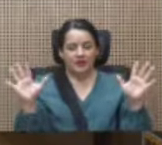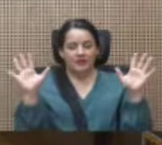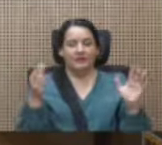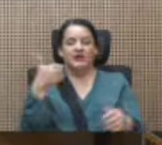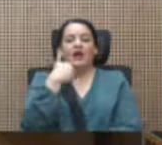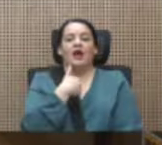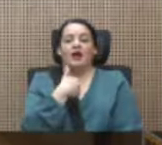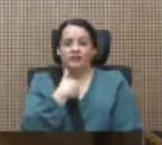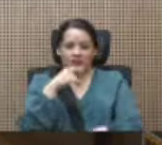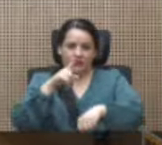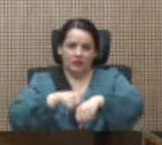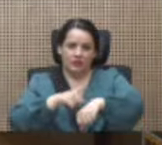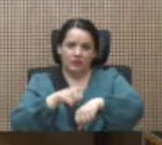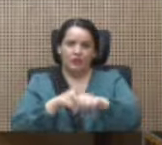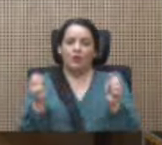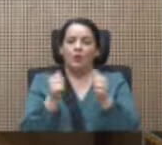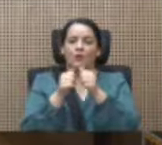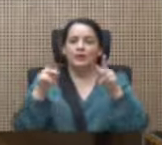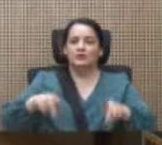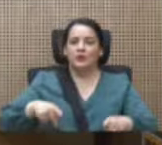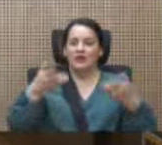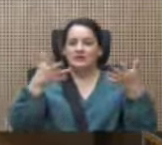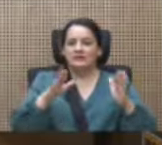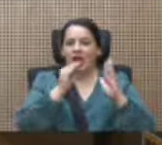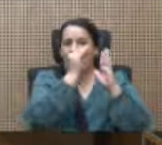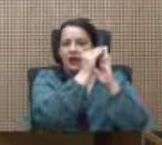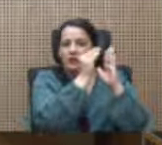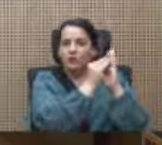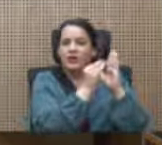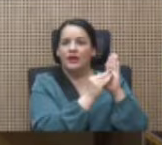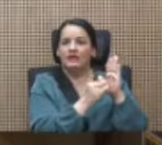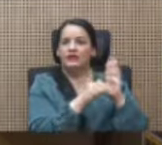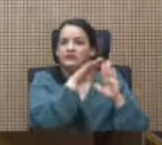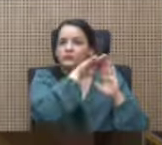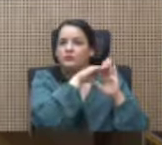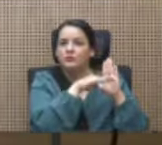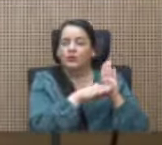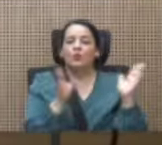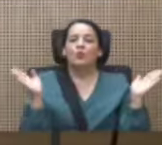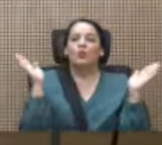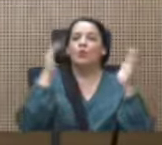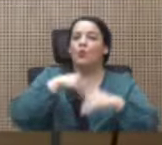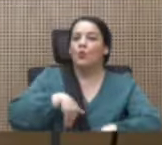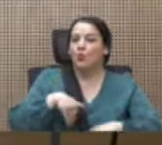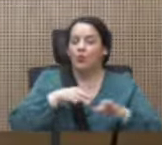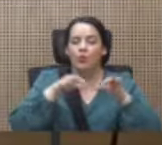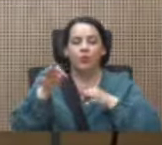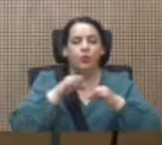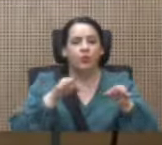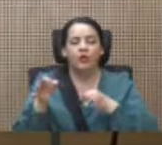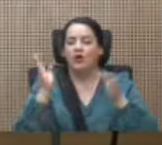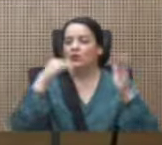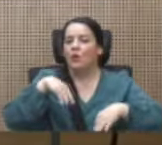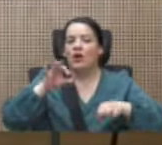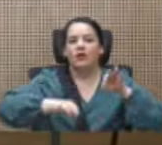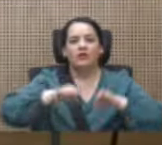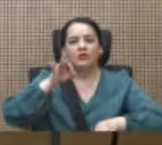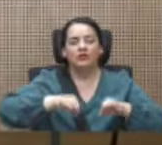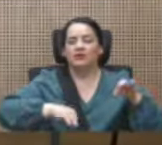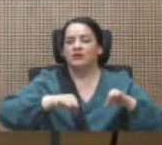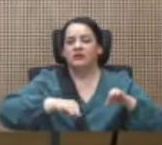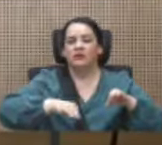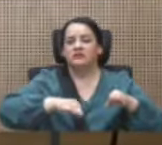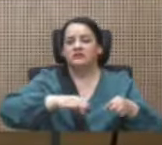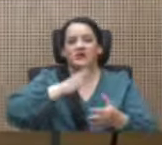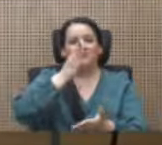teniendo tiempo y con personas anotadas, sin ninguna explicación ni sin justificación, se nos quitó el derecho a